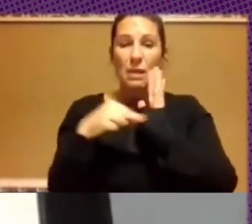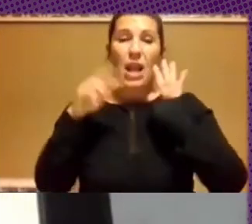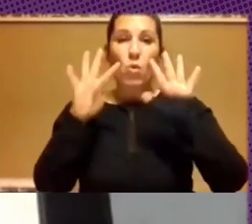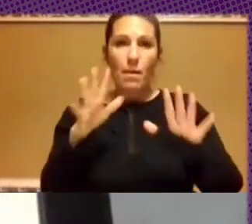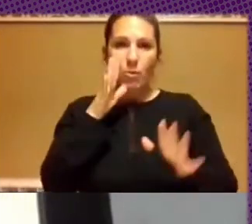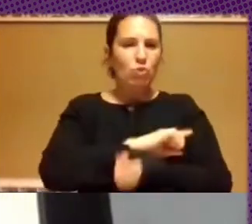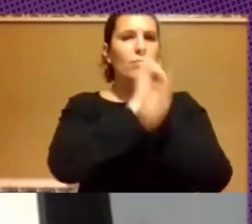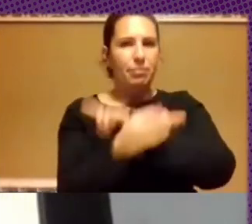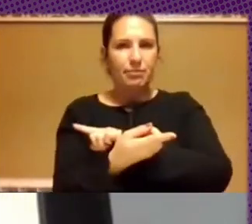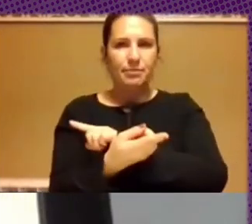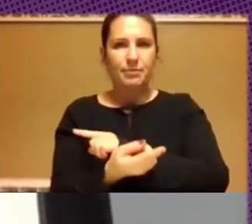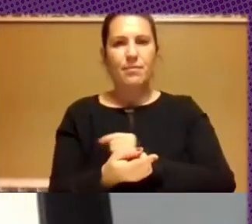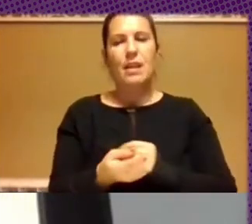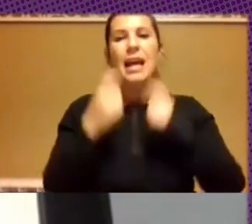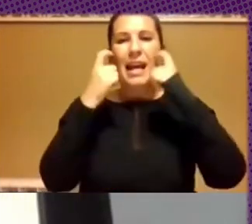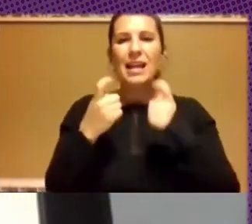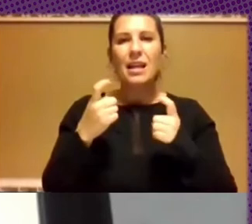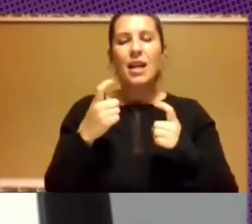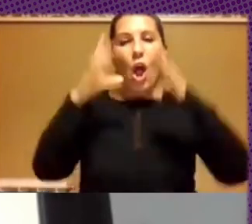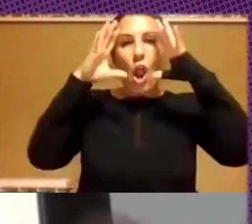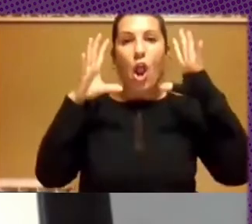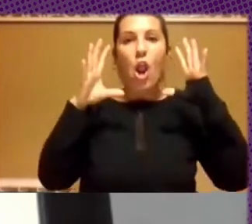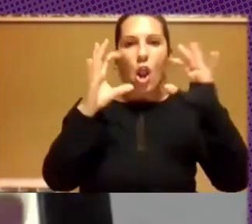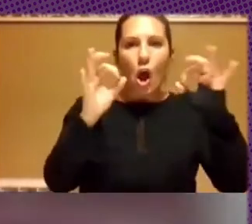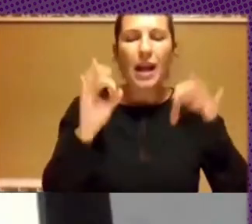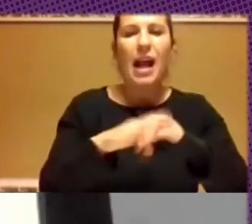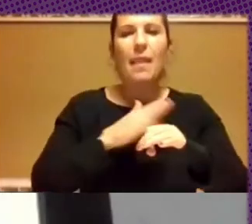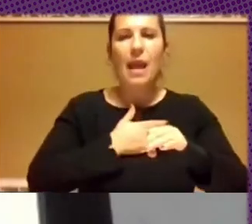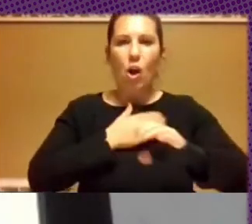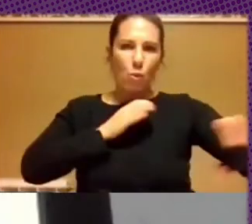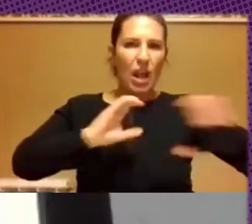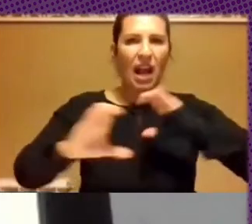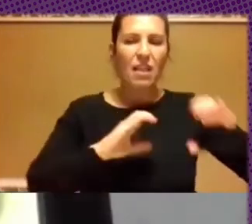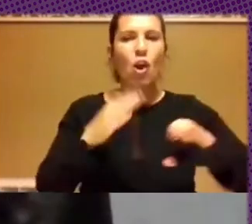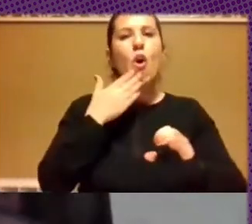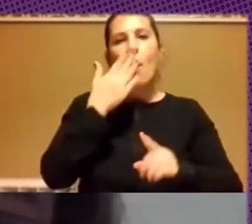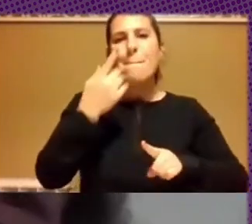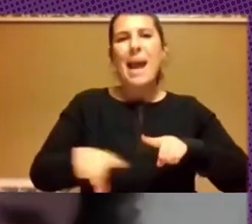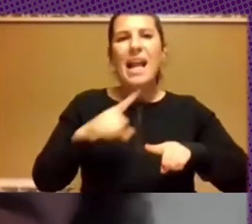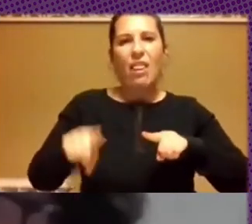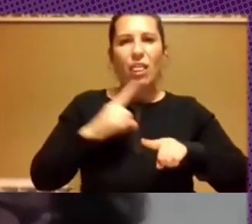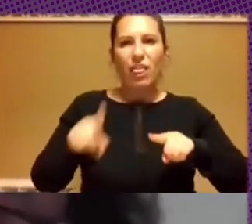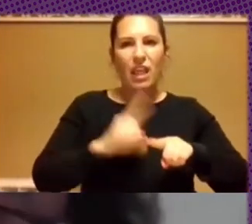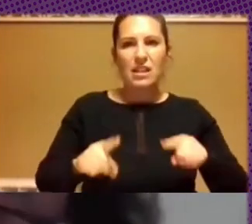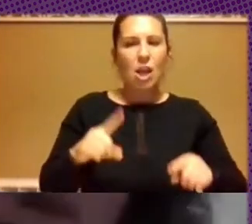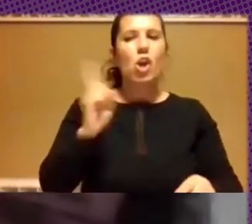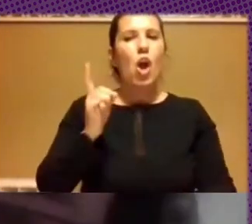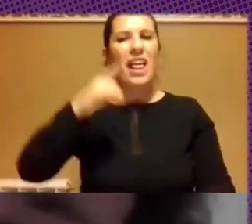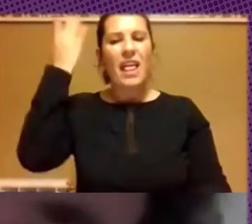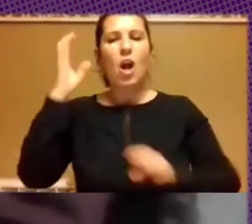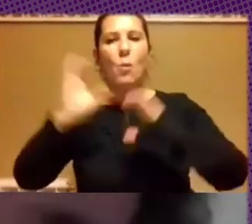desplazar la lógica de la comunicación como mercancía, sino la idea de la